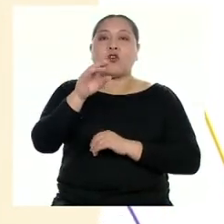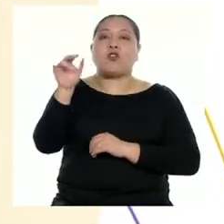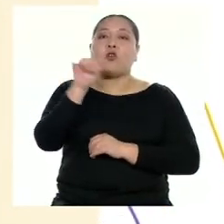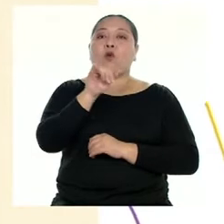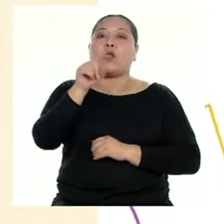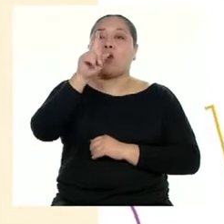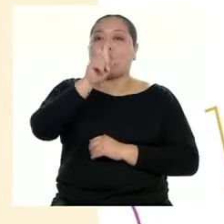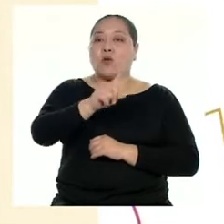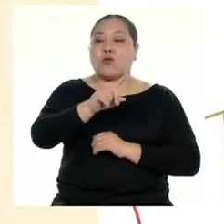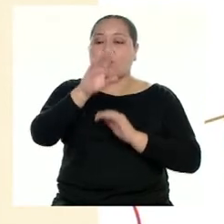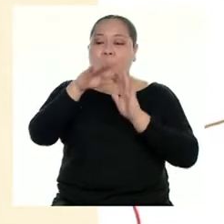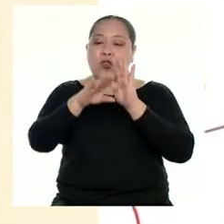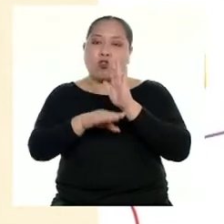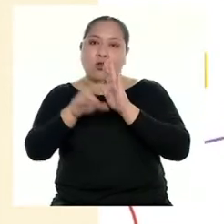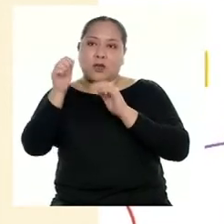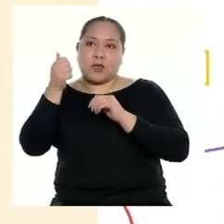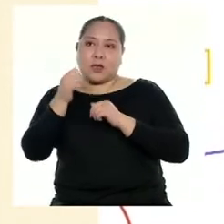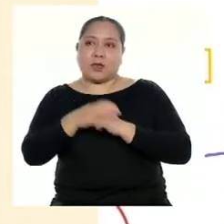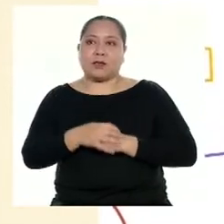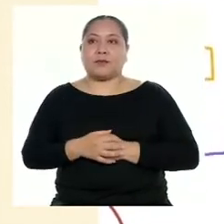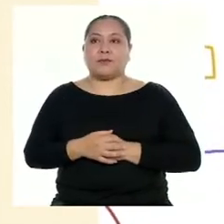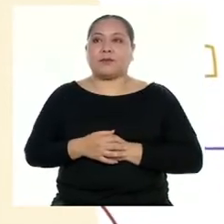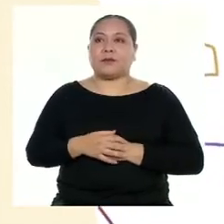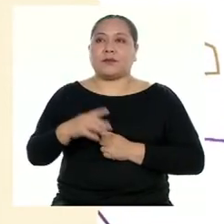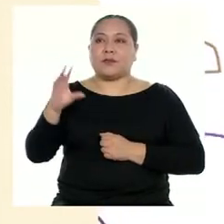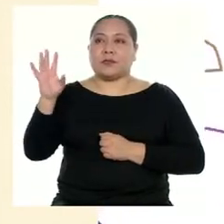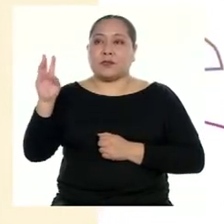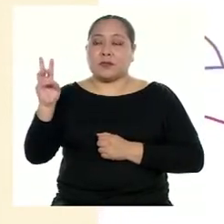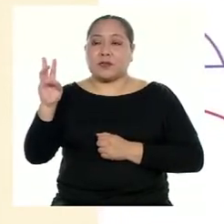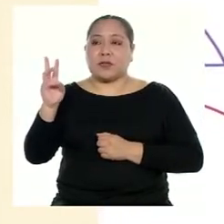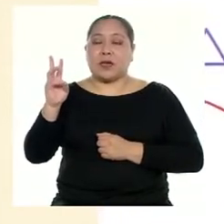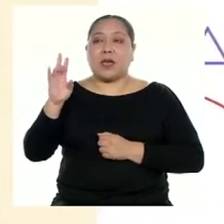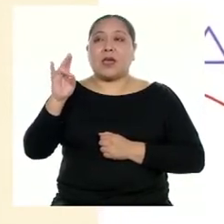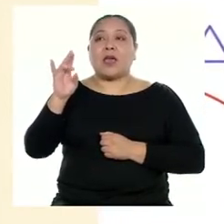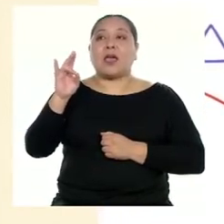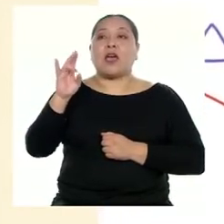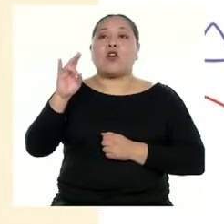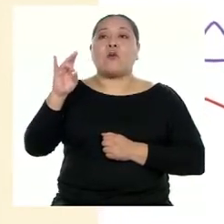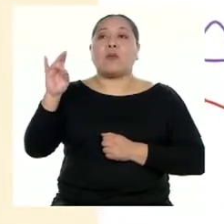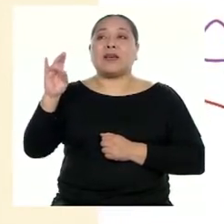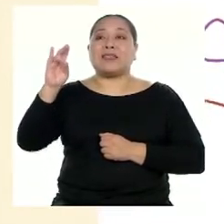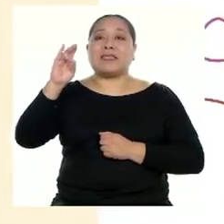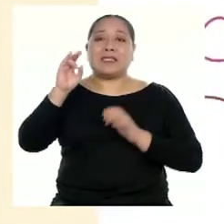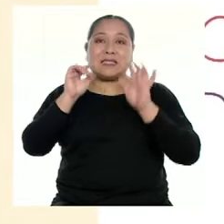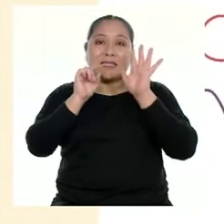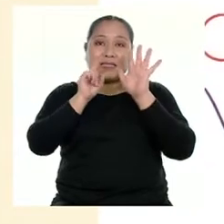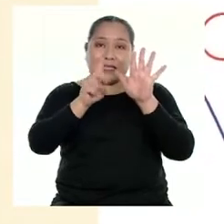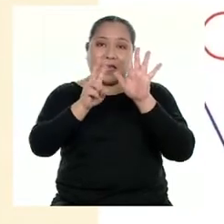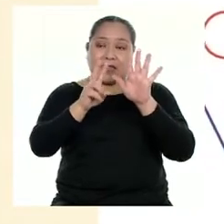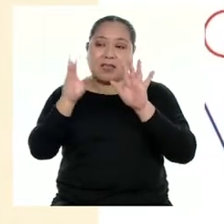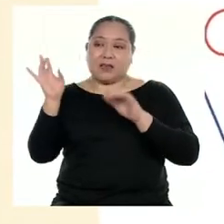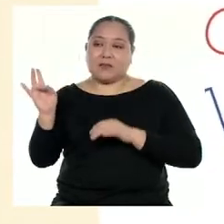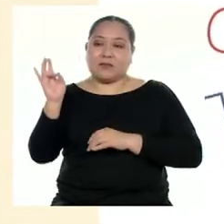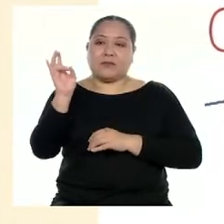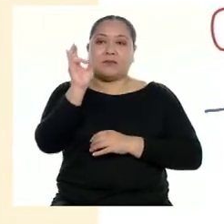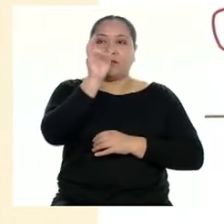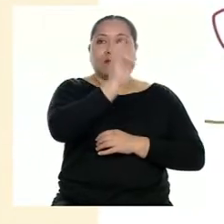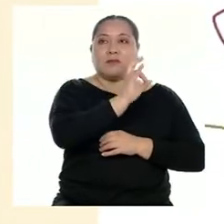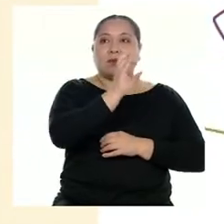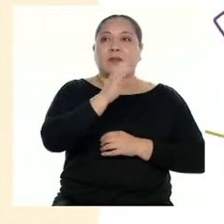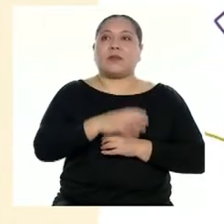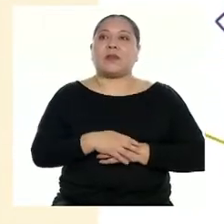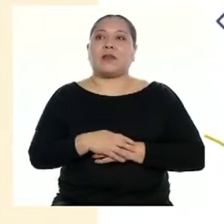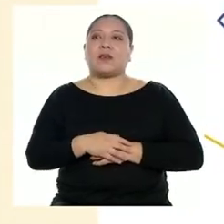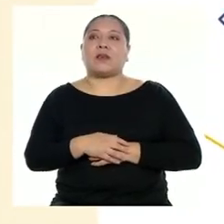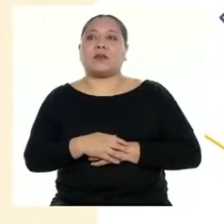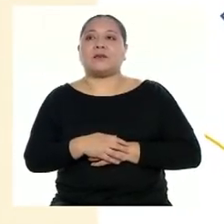1 y menor a 10. Como se ha movido la coma 7 lugares a la izquierda, entonces, el exponente de la